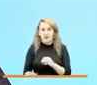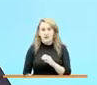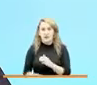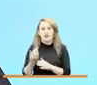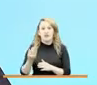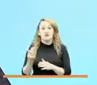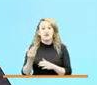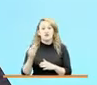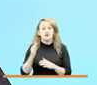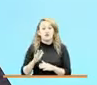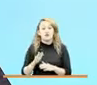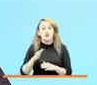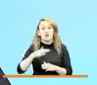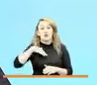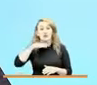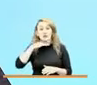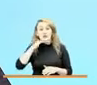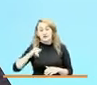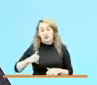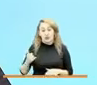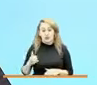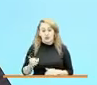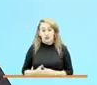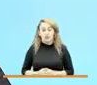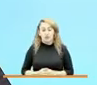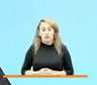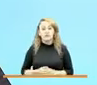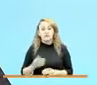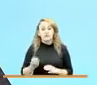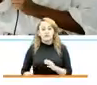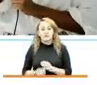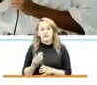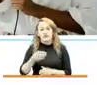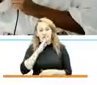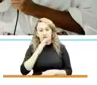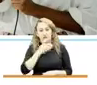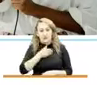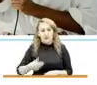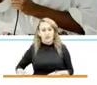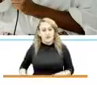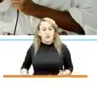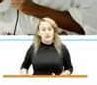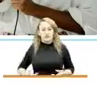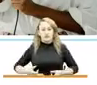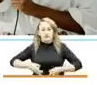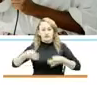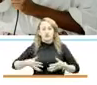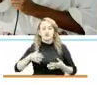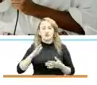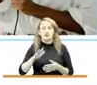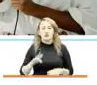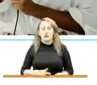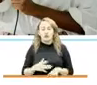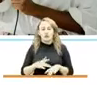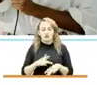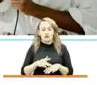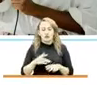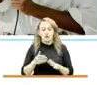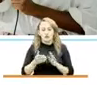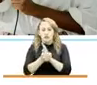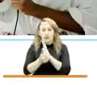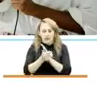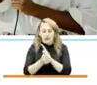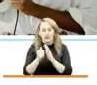Adolescencia y Juventud, dirección creada por el señor presidente para garantizar el impulso de los talentos de los